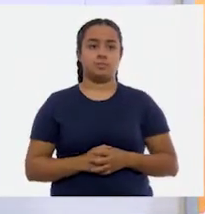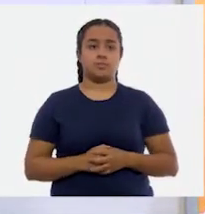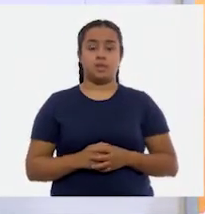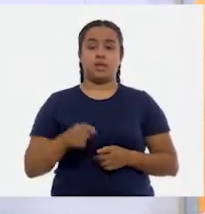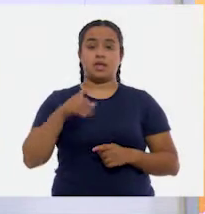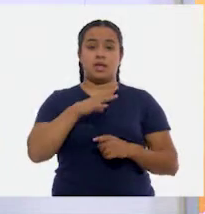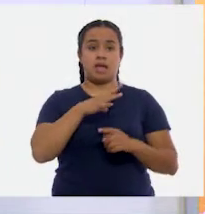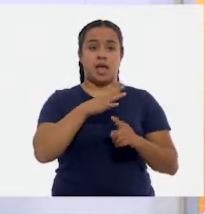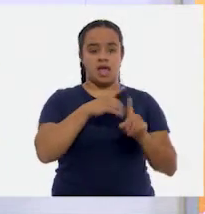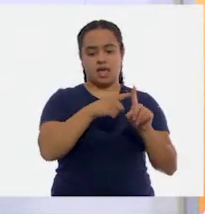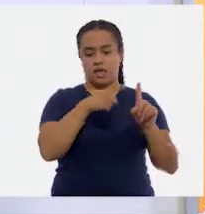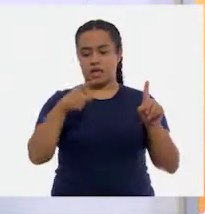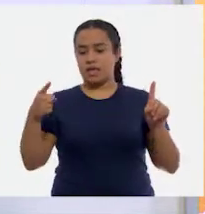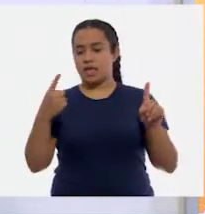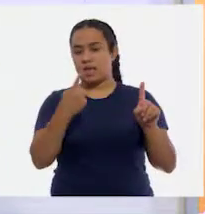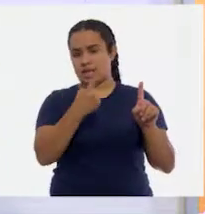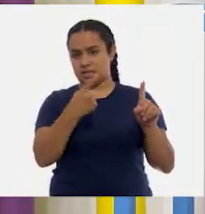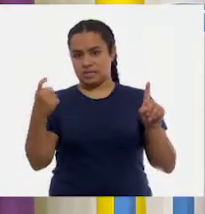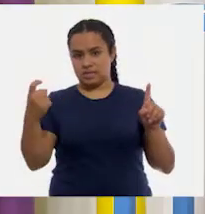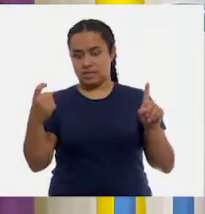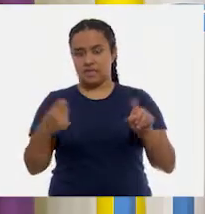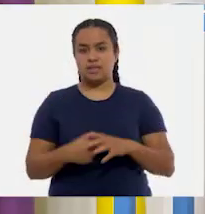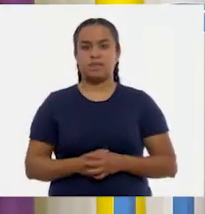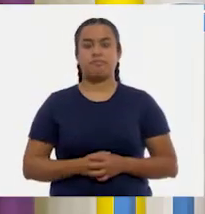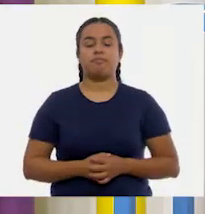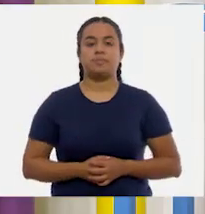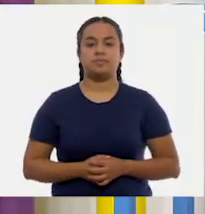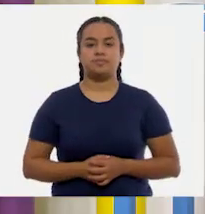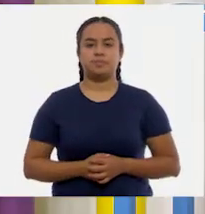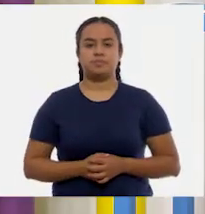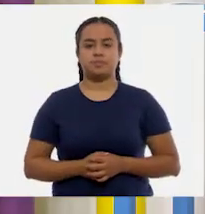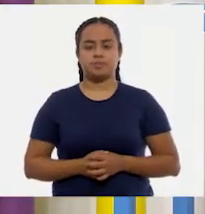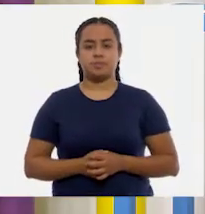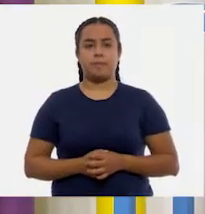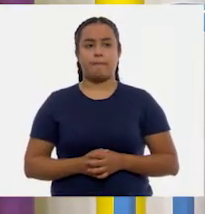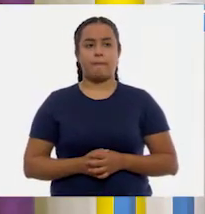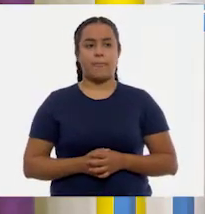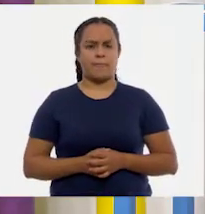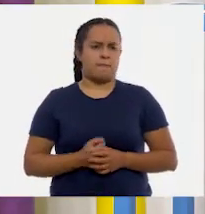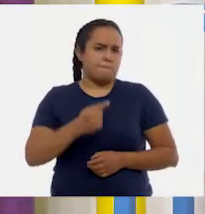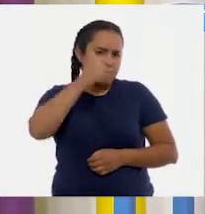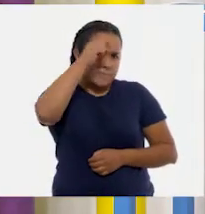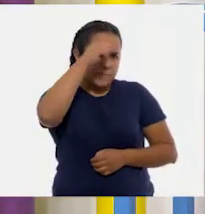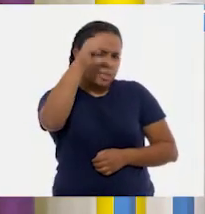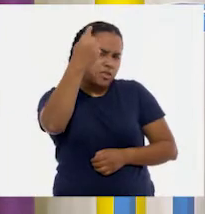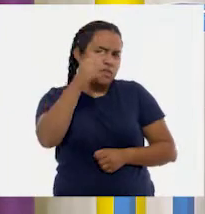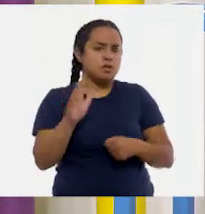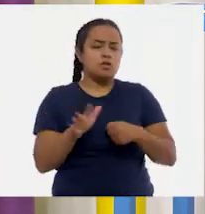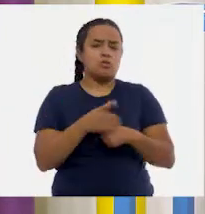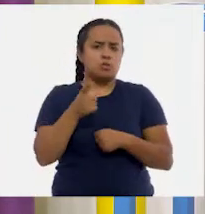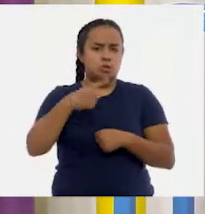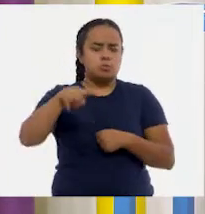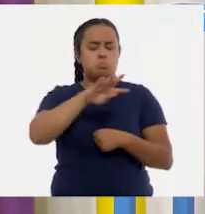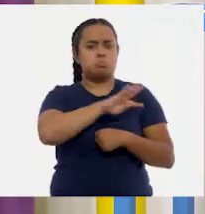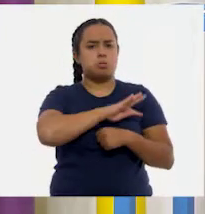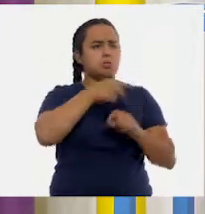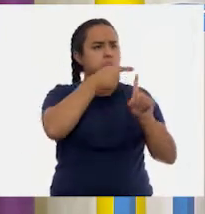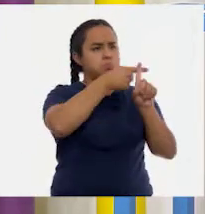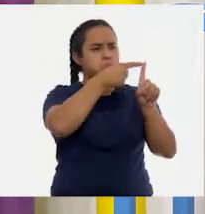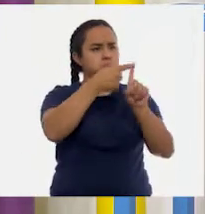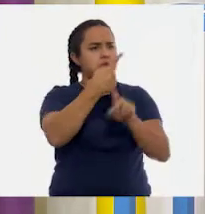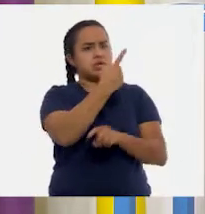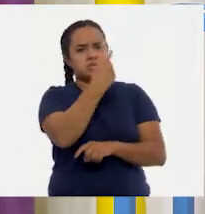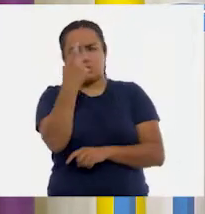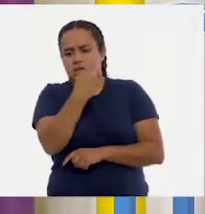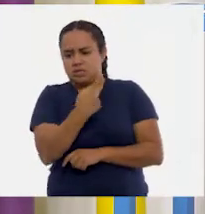decenas. Muy bien. Entonces, fíjate. Yo creo que es bien fácil porque los niños también pueden ir sumando de